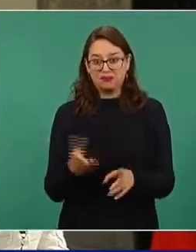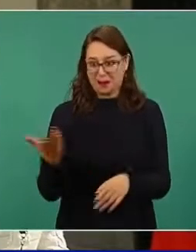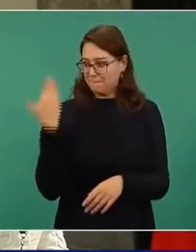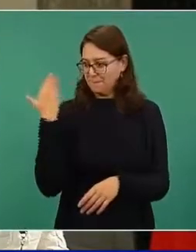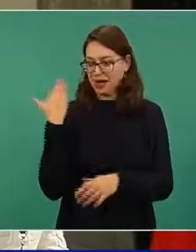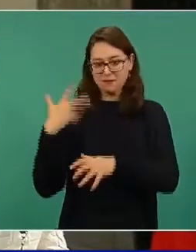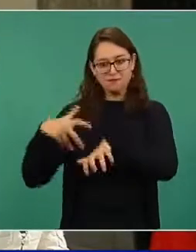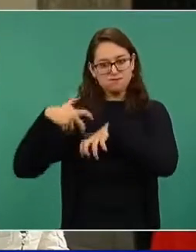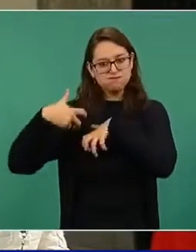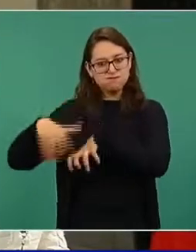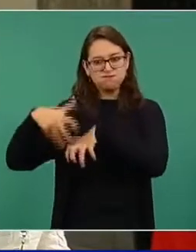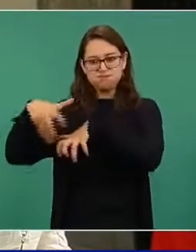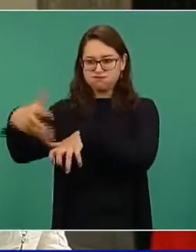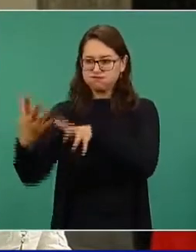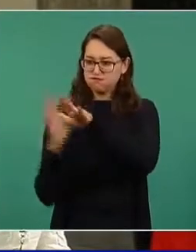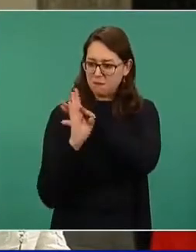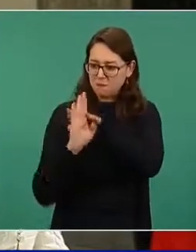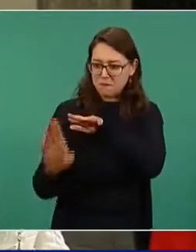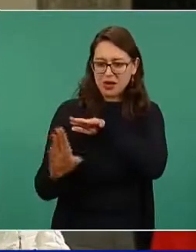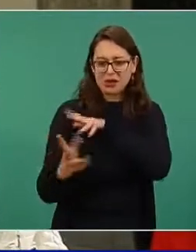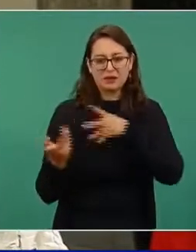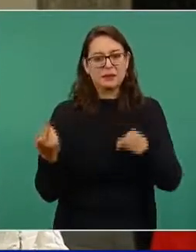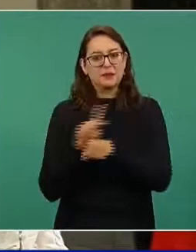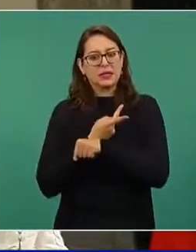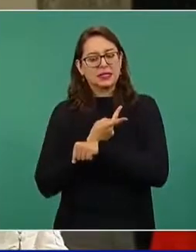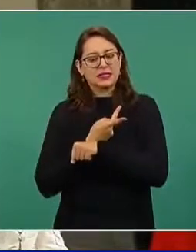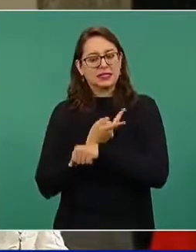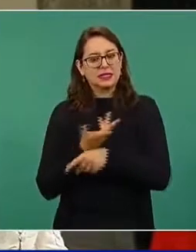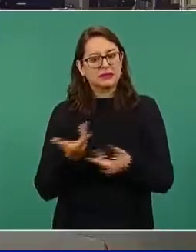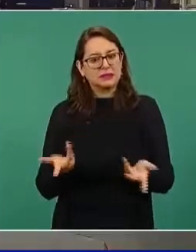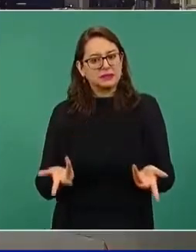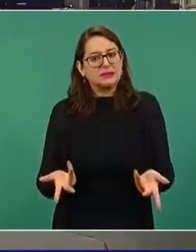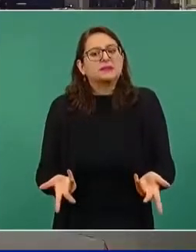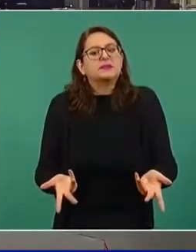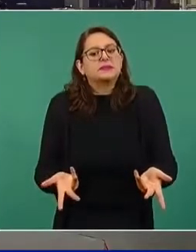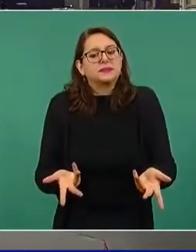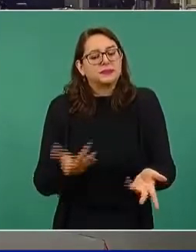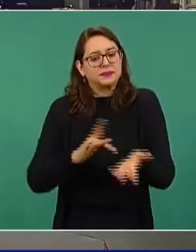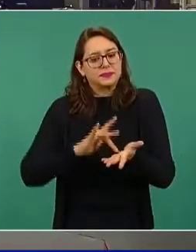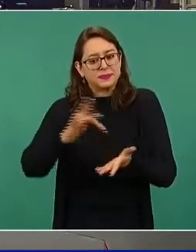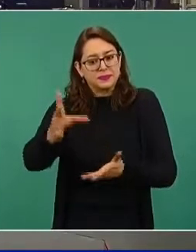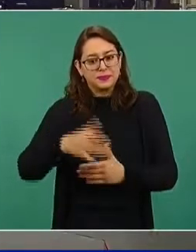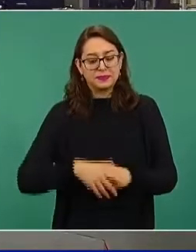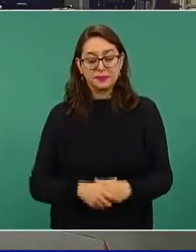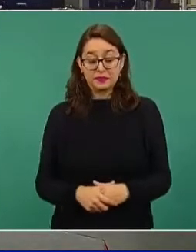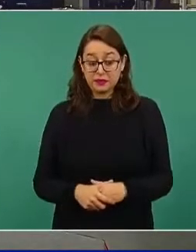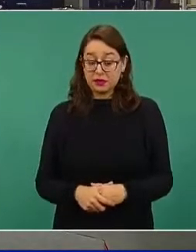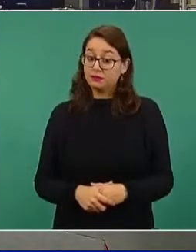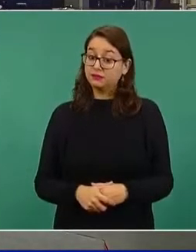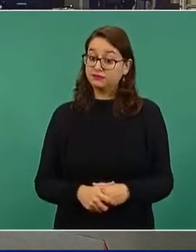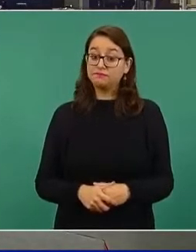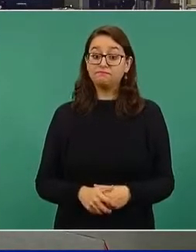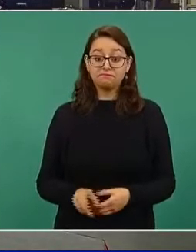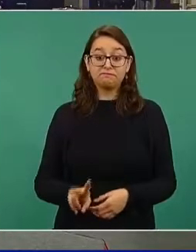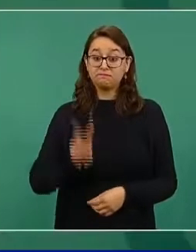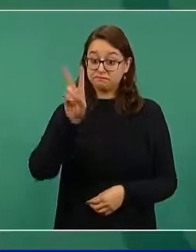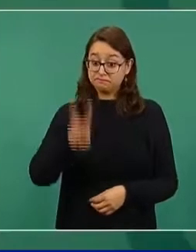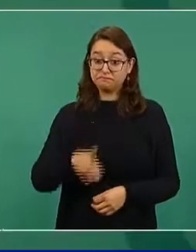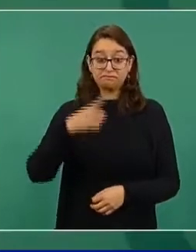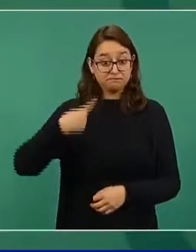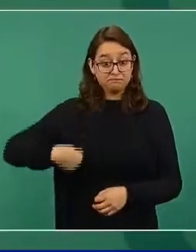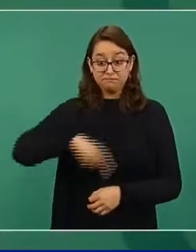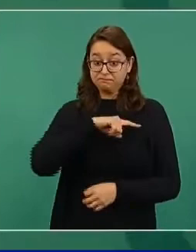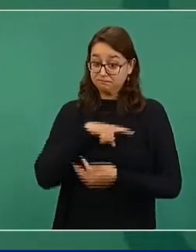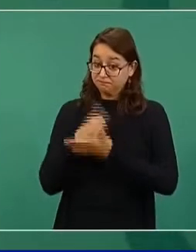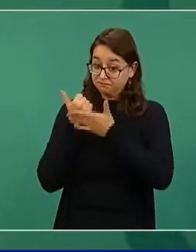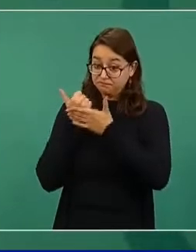migrante que está pasando por Chiapas. Gracias. Pues ayudamos mucho a los migrantes,